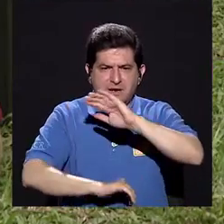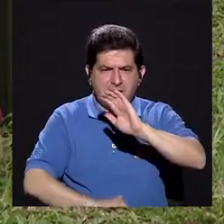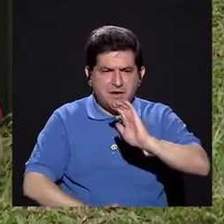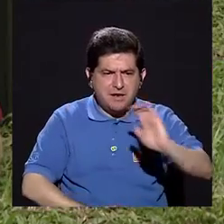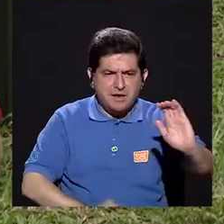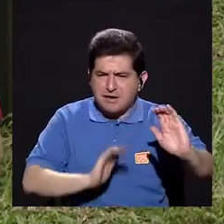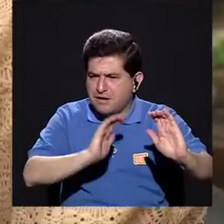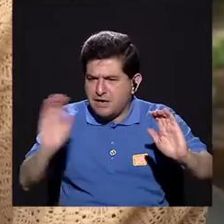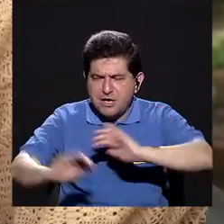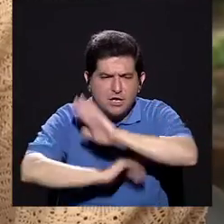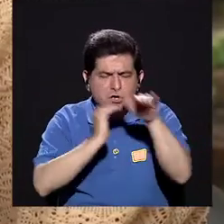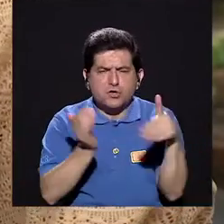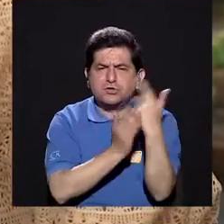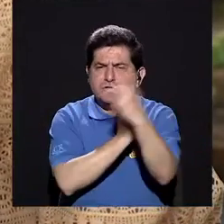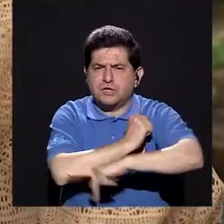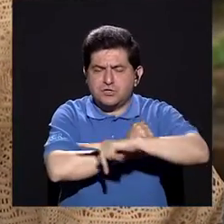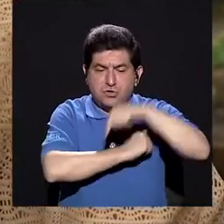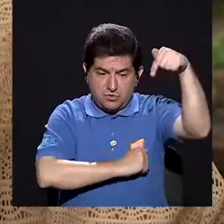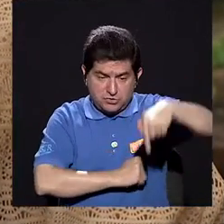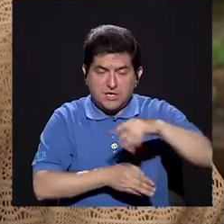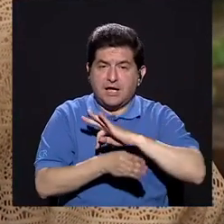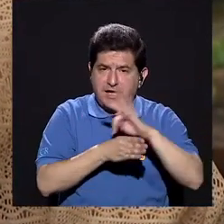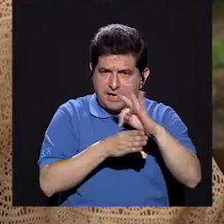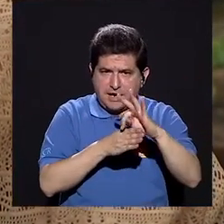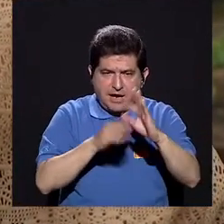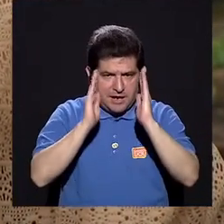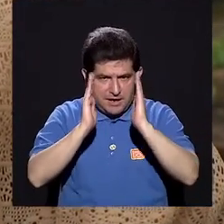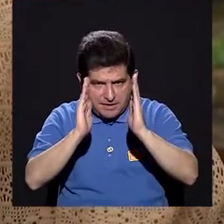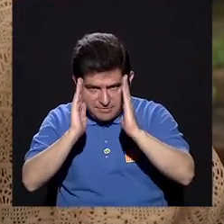partes del país a recibir las terapias.